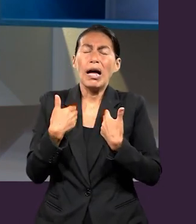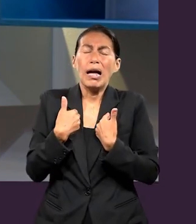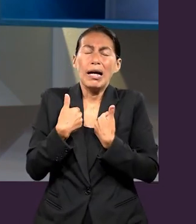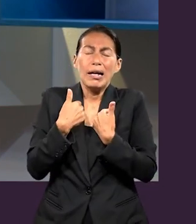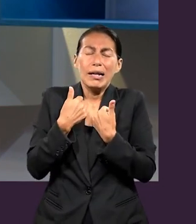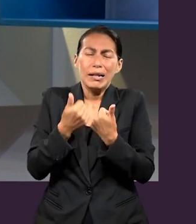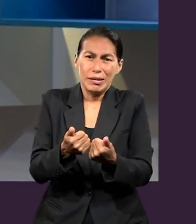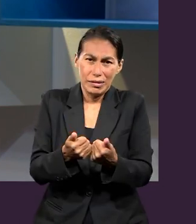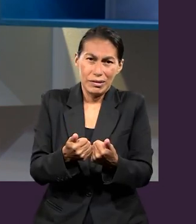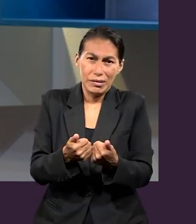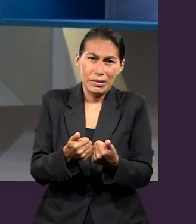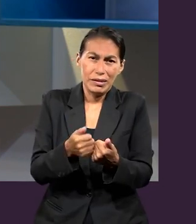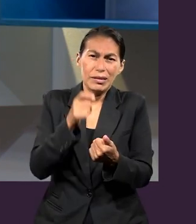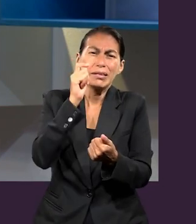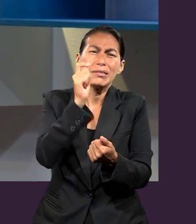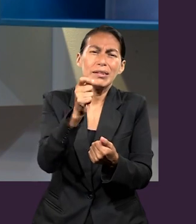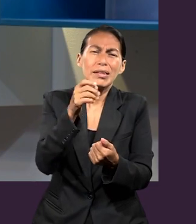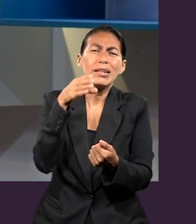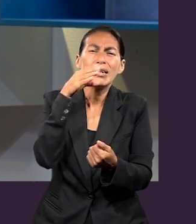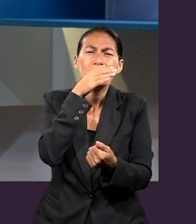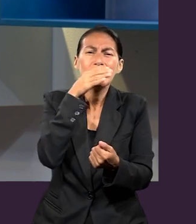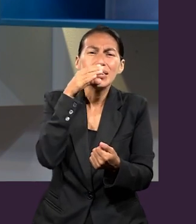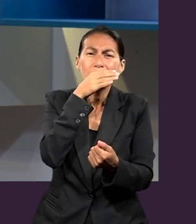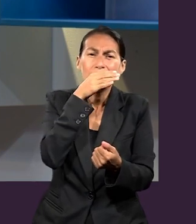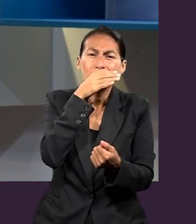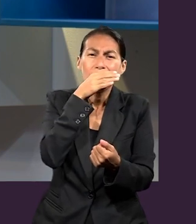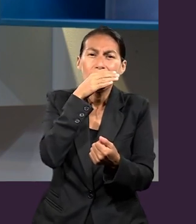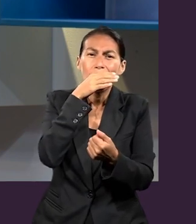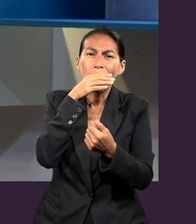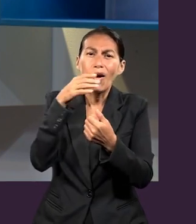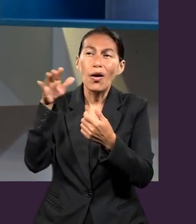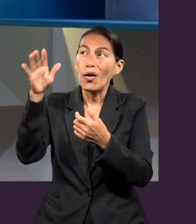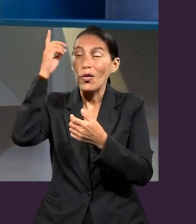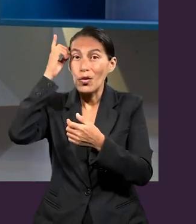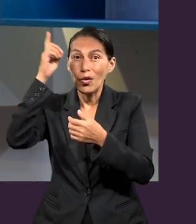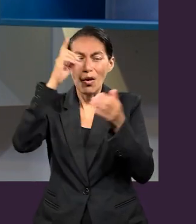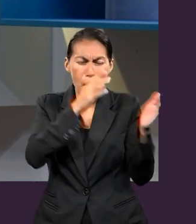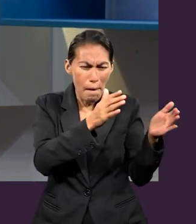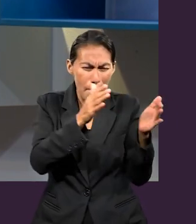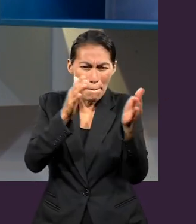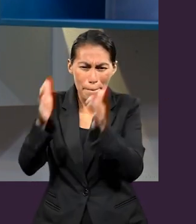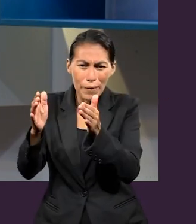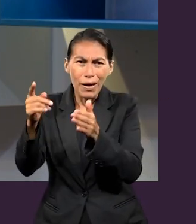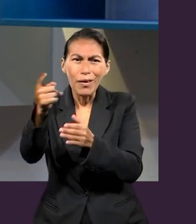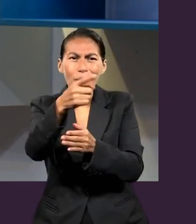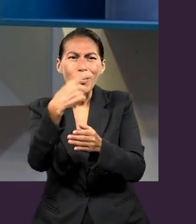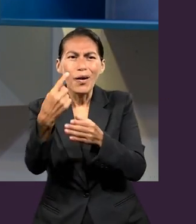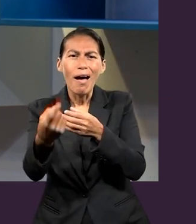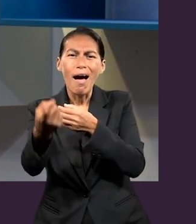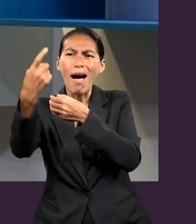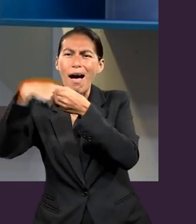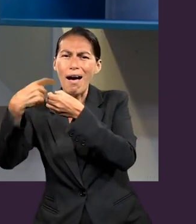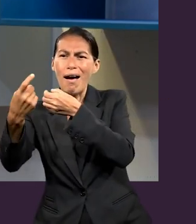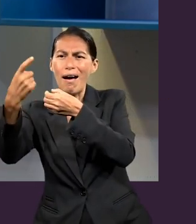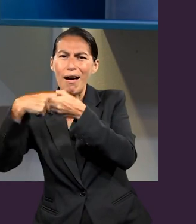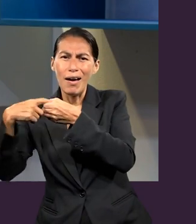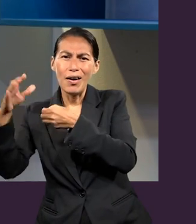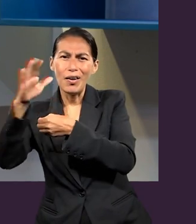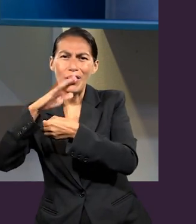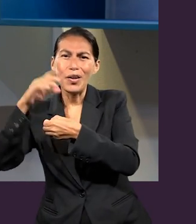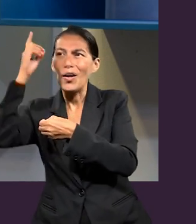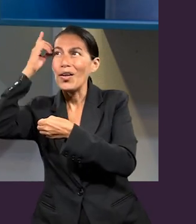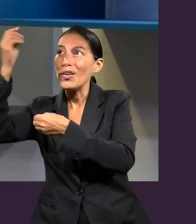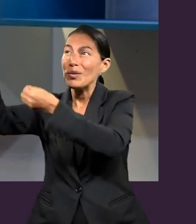entender la gran riqueza que significa ser cristiano, formar parte de este plan de Dios